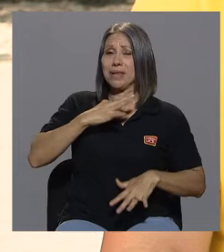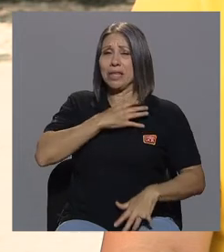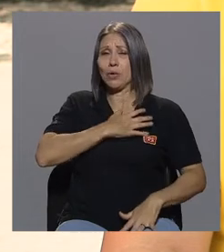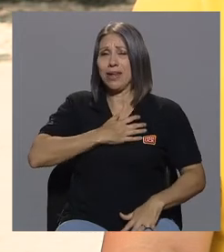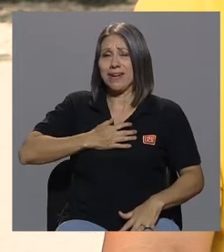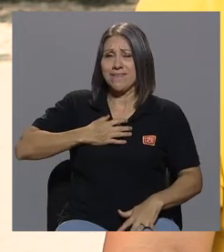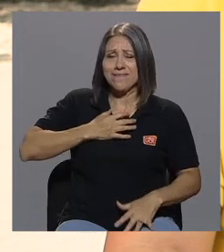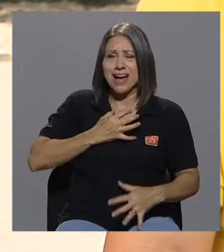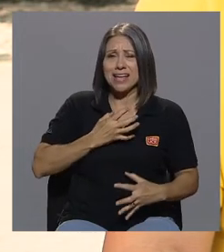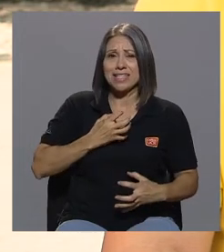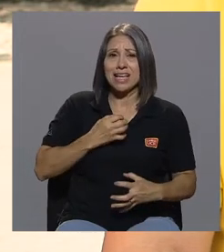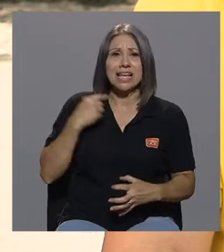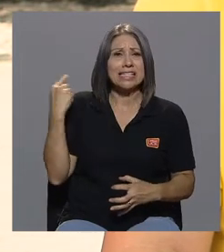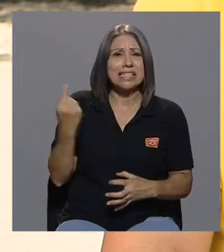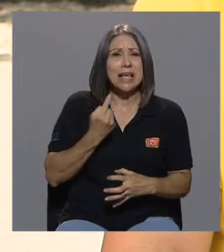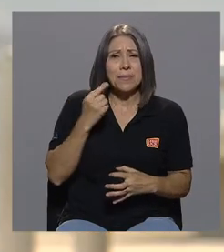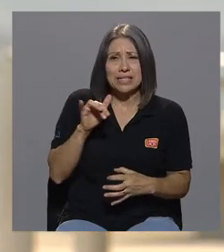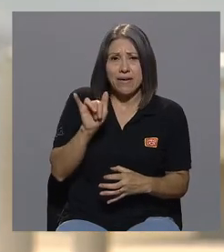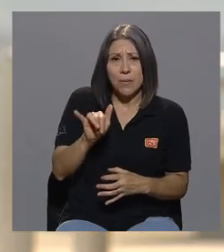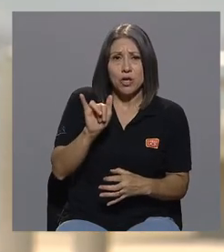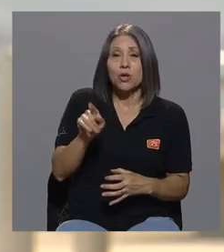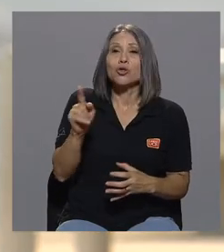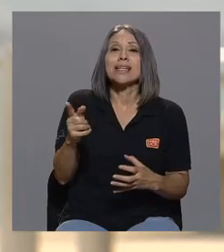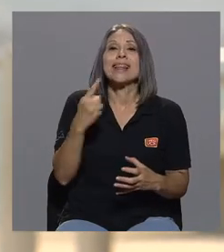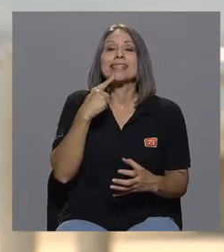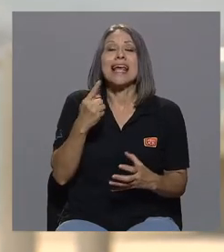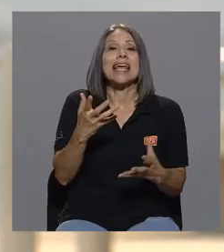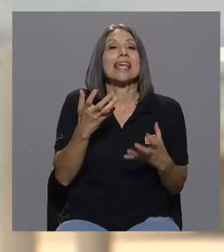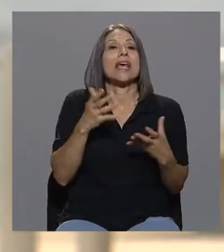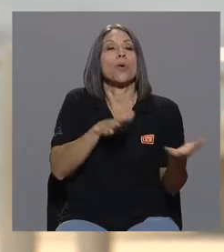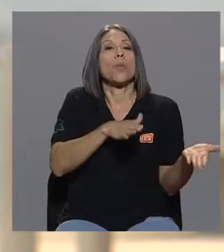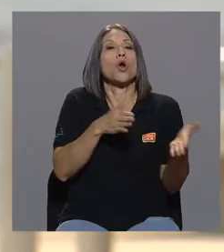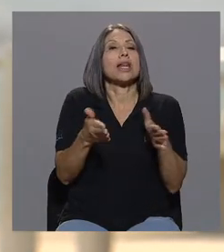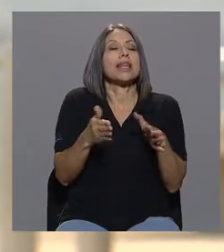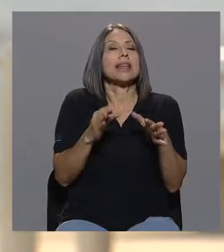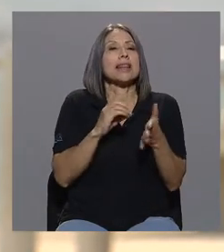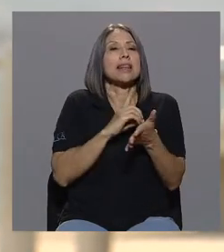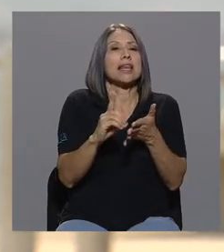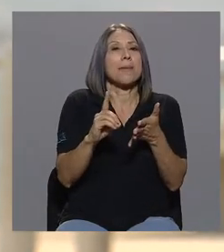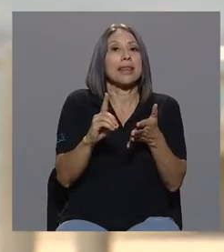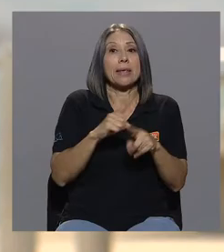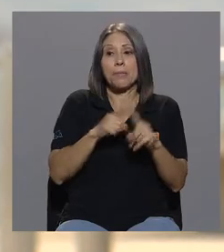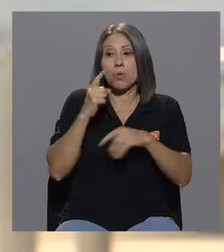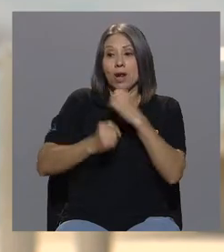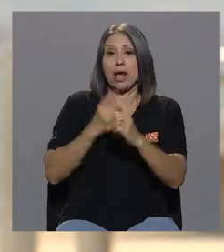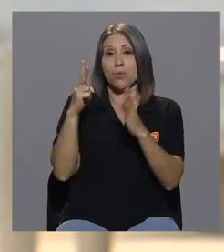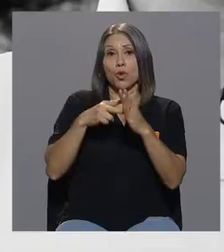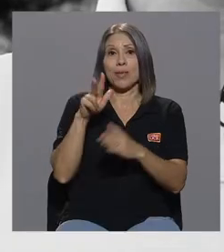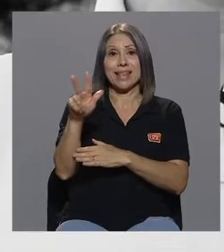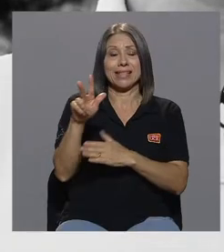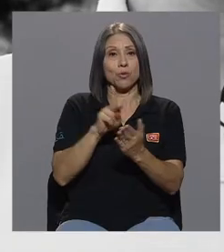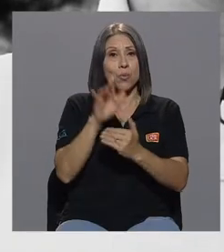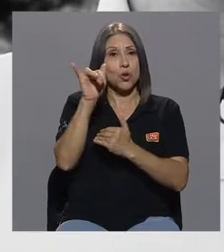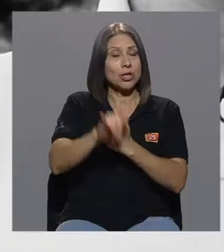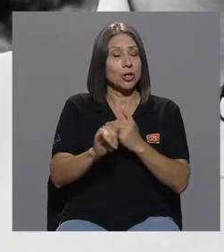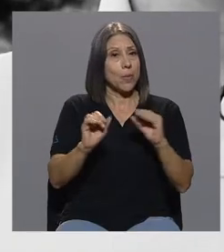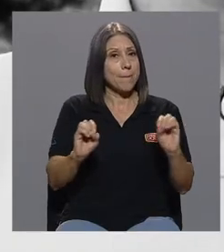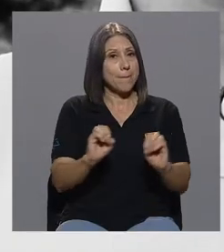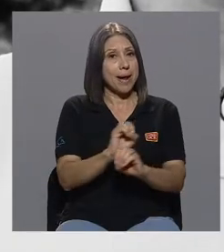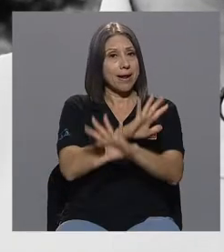decía quiero morir dignamente y en el 2003 llega un proyecto maravilloso donde por primera vez,